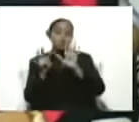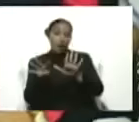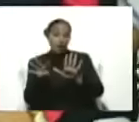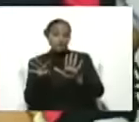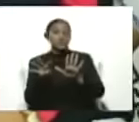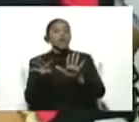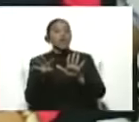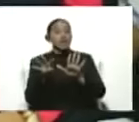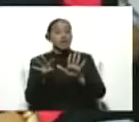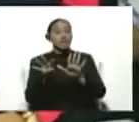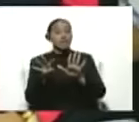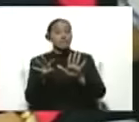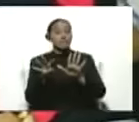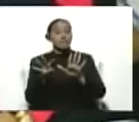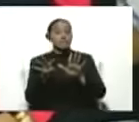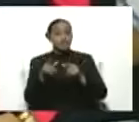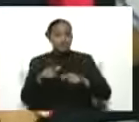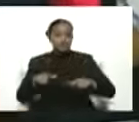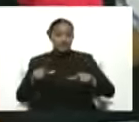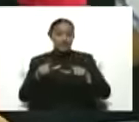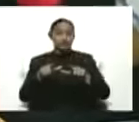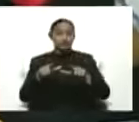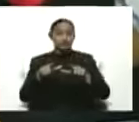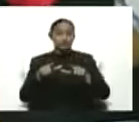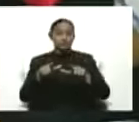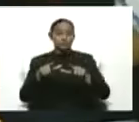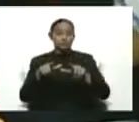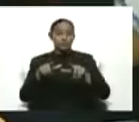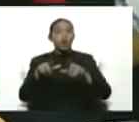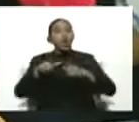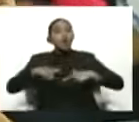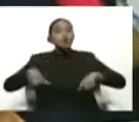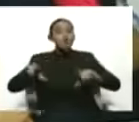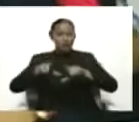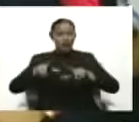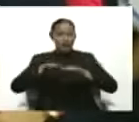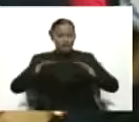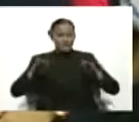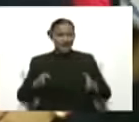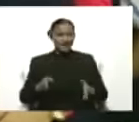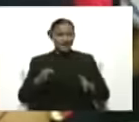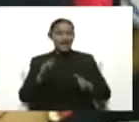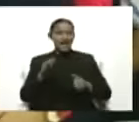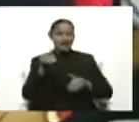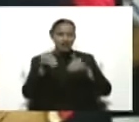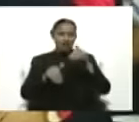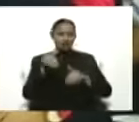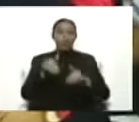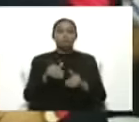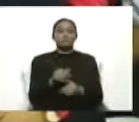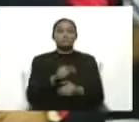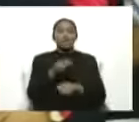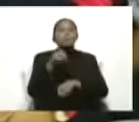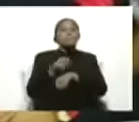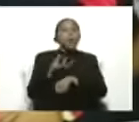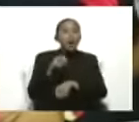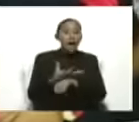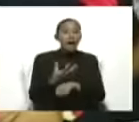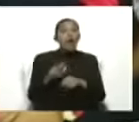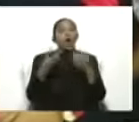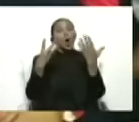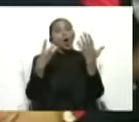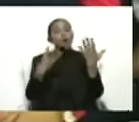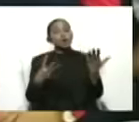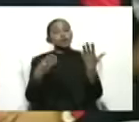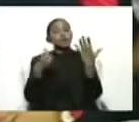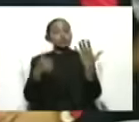perdón centros, estos son centros, son cimesas, mesas, en Monagas 86,